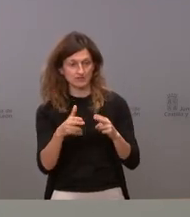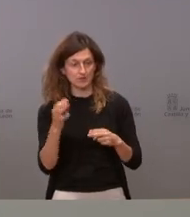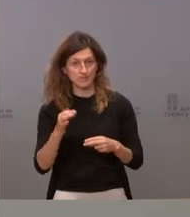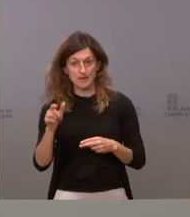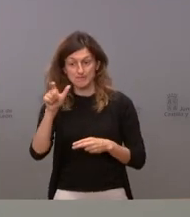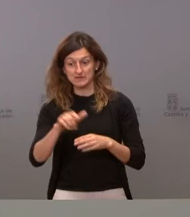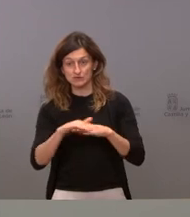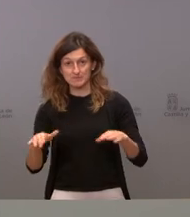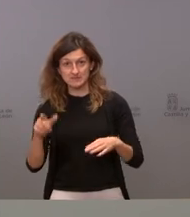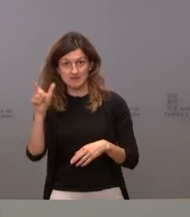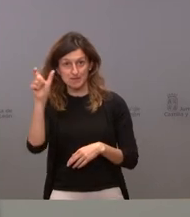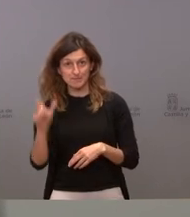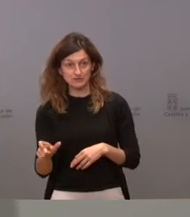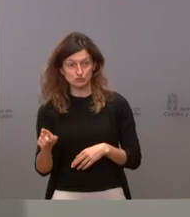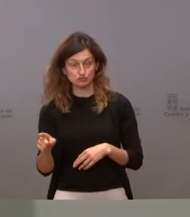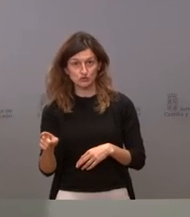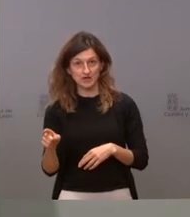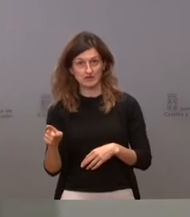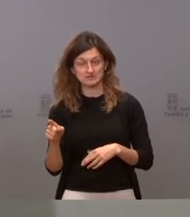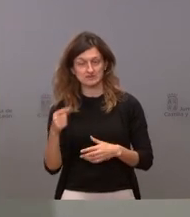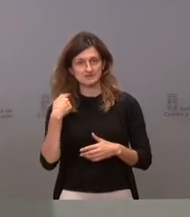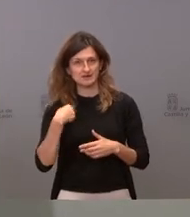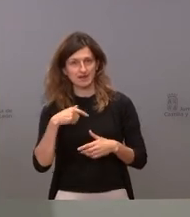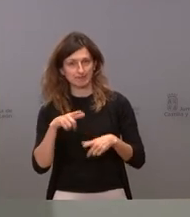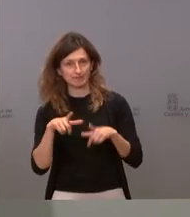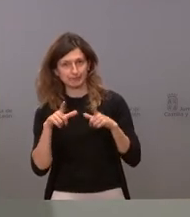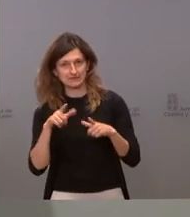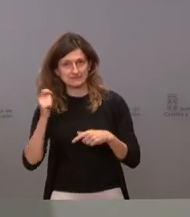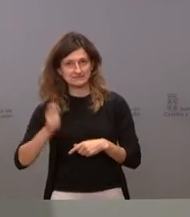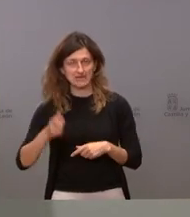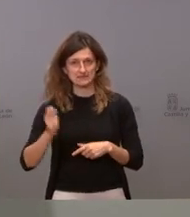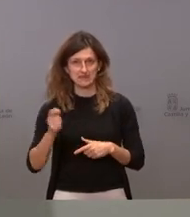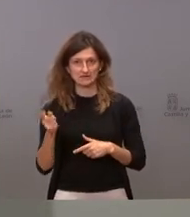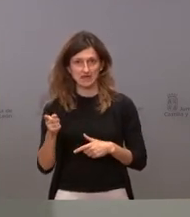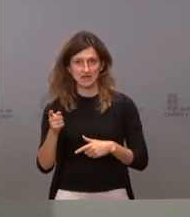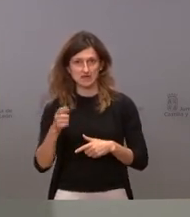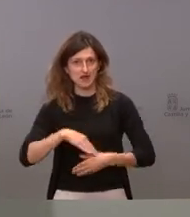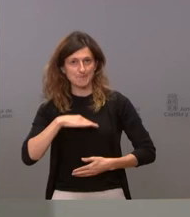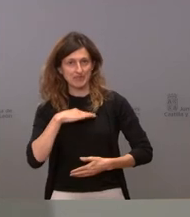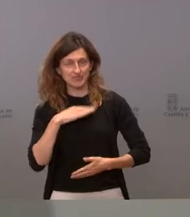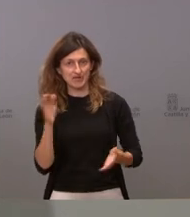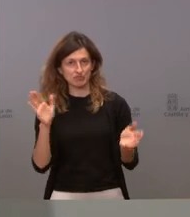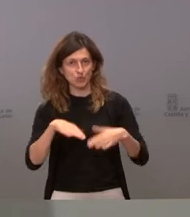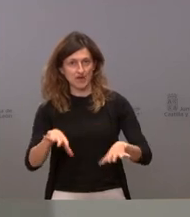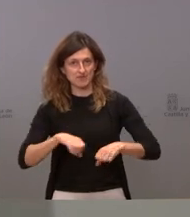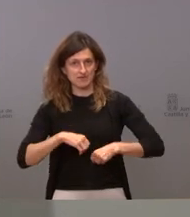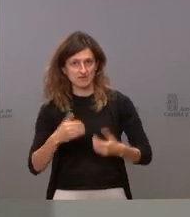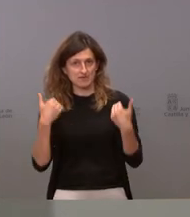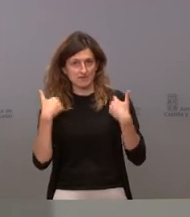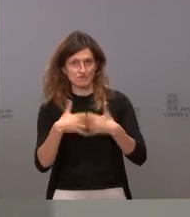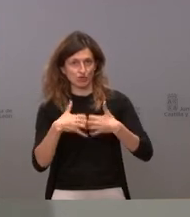de la mesa de las cortes a dos personajes que ya han demostrado de manera reiterada su incapacidad para asumir esas funciones